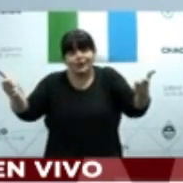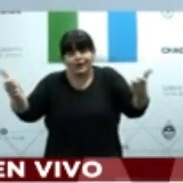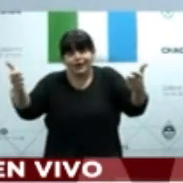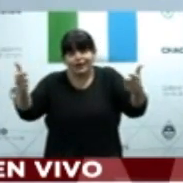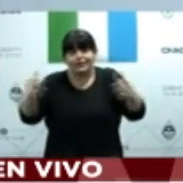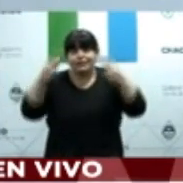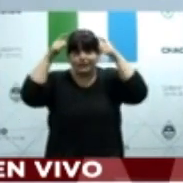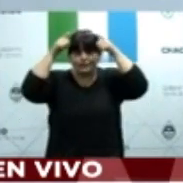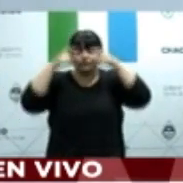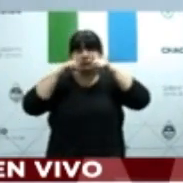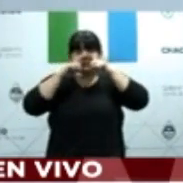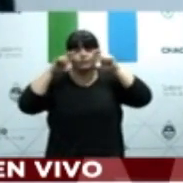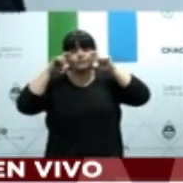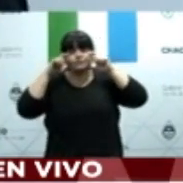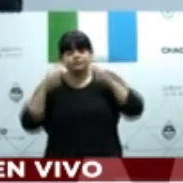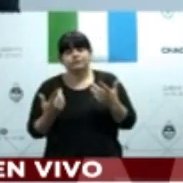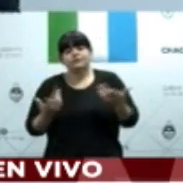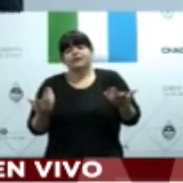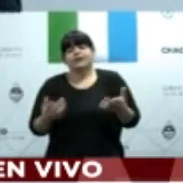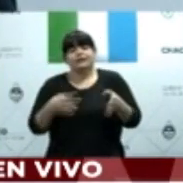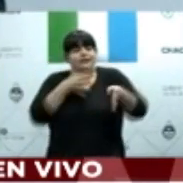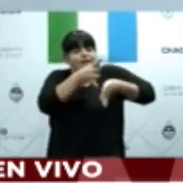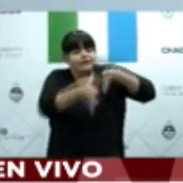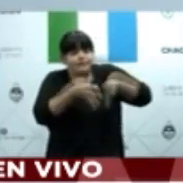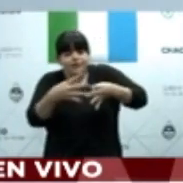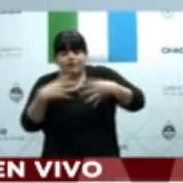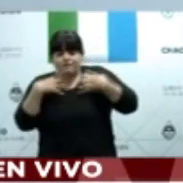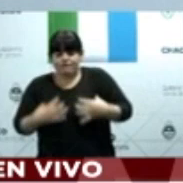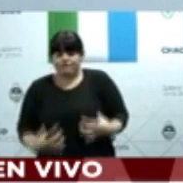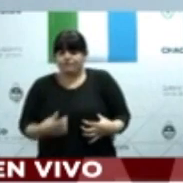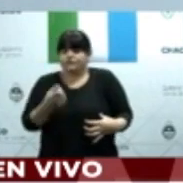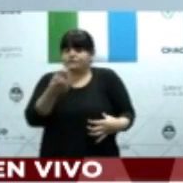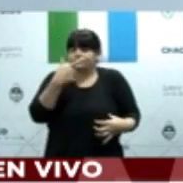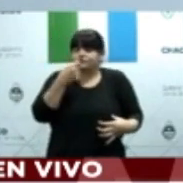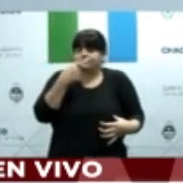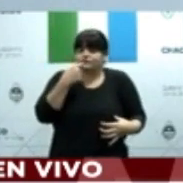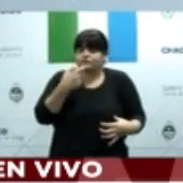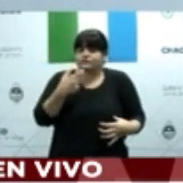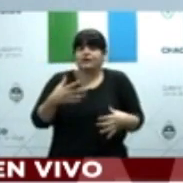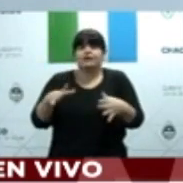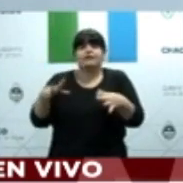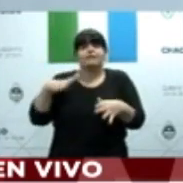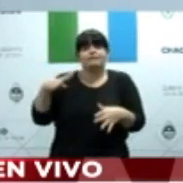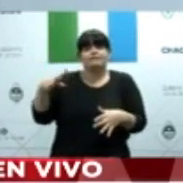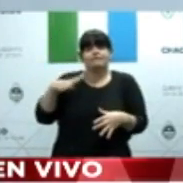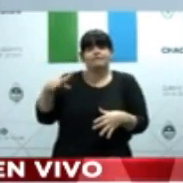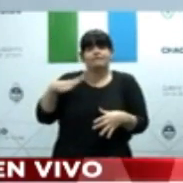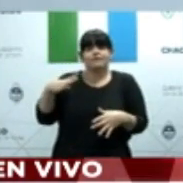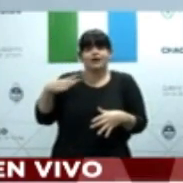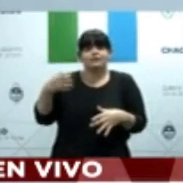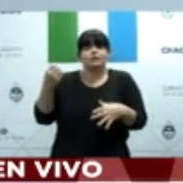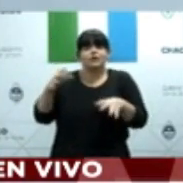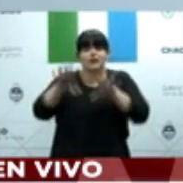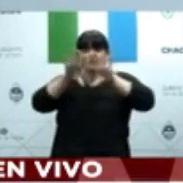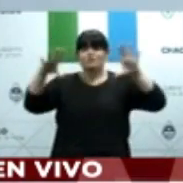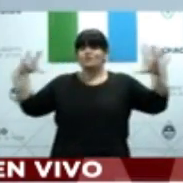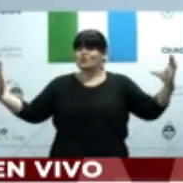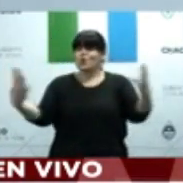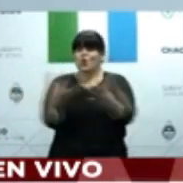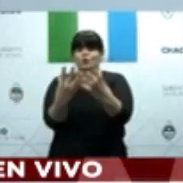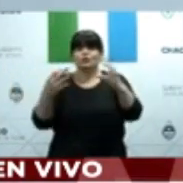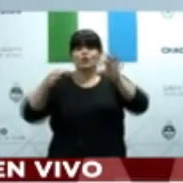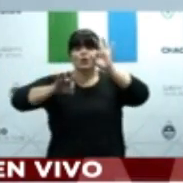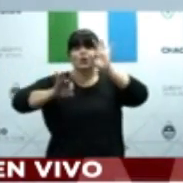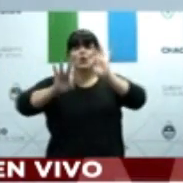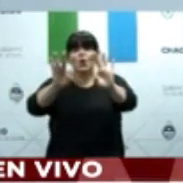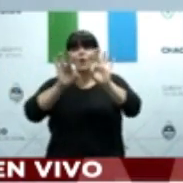hasta medicamentos, y hasta elementos de protección personal. ¿Saben por qué? Porque todos los demandan, y porque eso es un problema serio. Entonces,